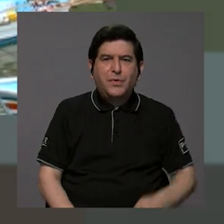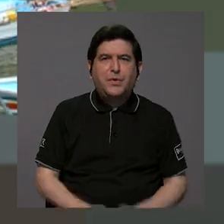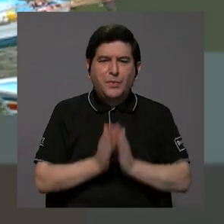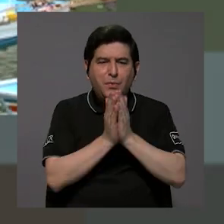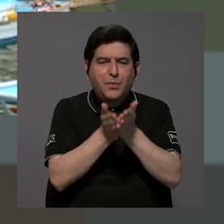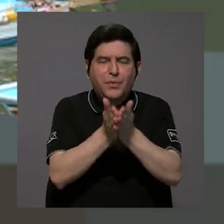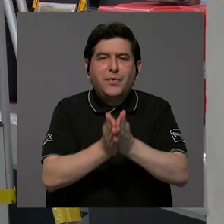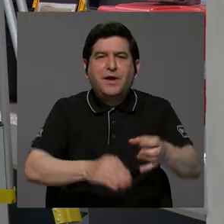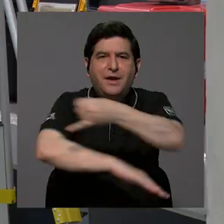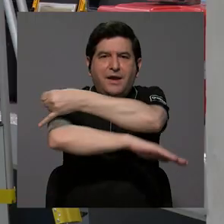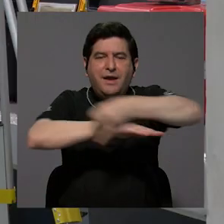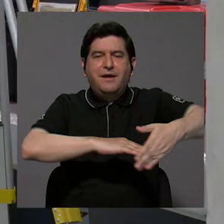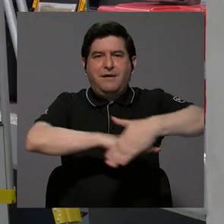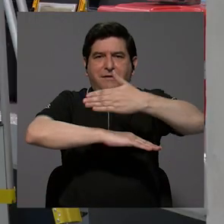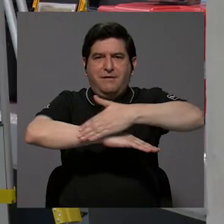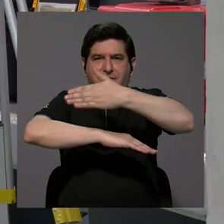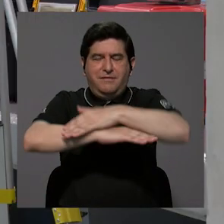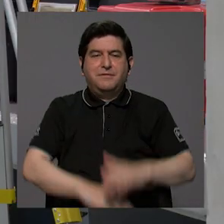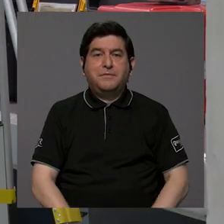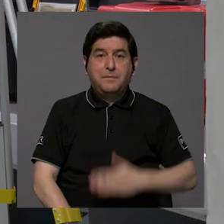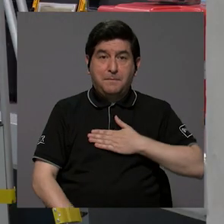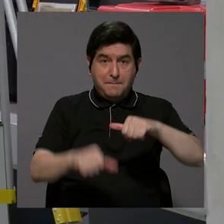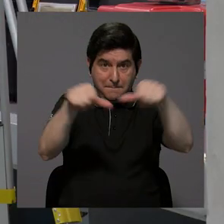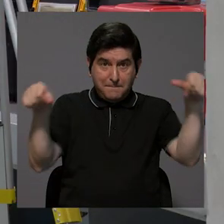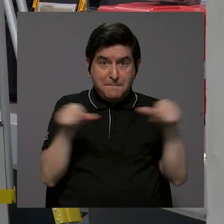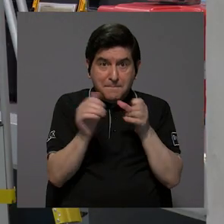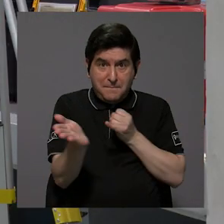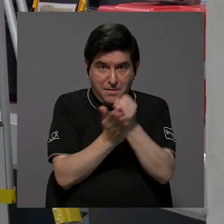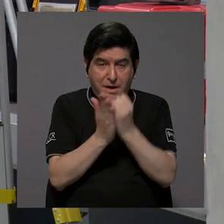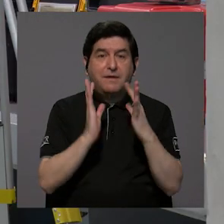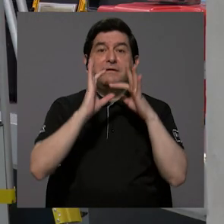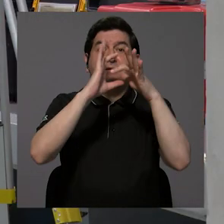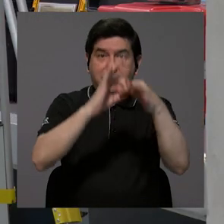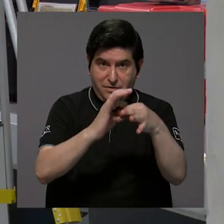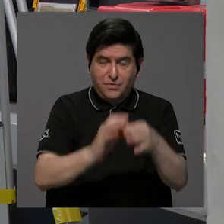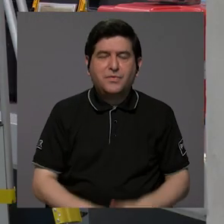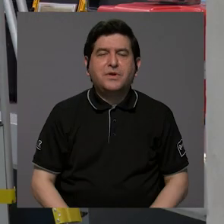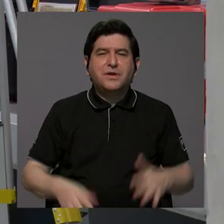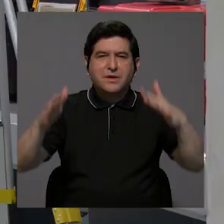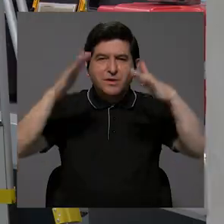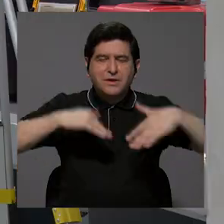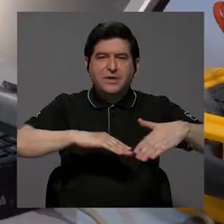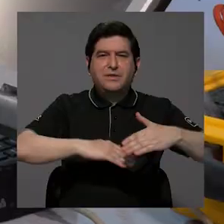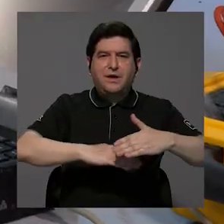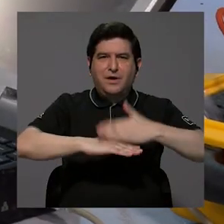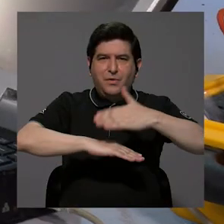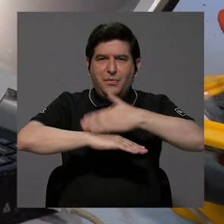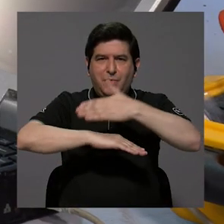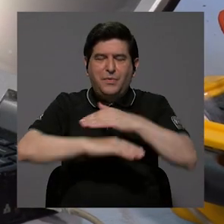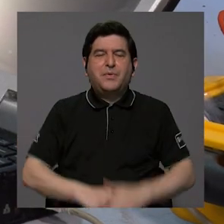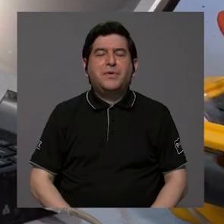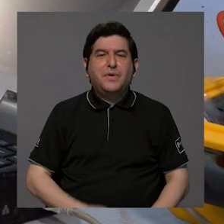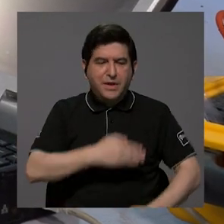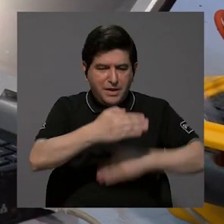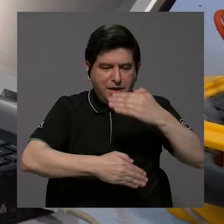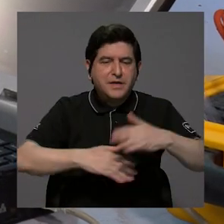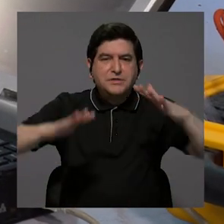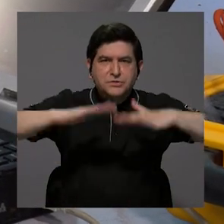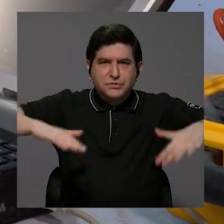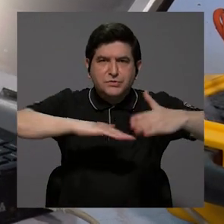ingeniería costera. Y bueno, mi línea de investigación va muy de la mano a ecología costera y a gestión de espacios costeros